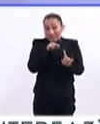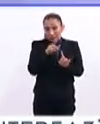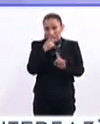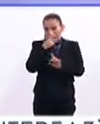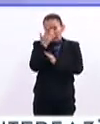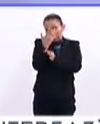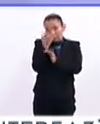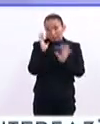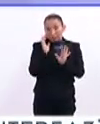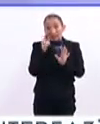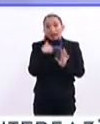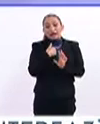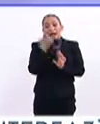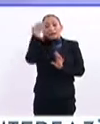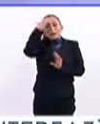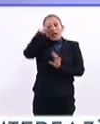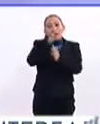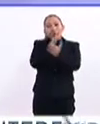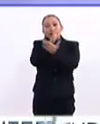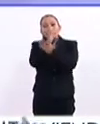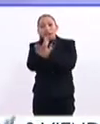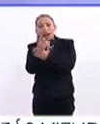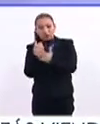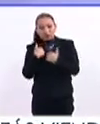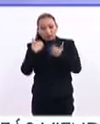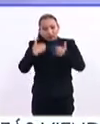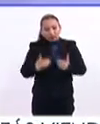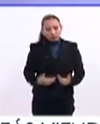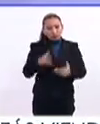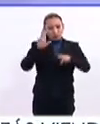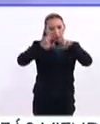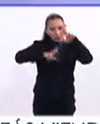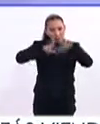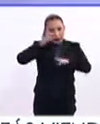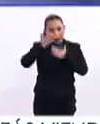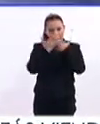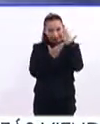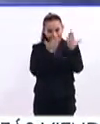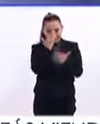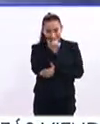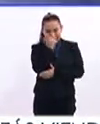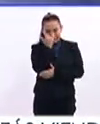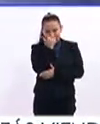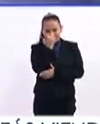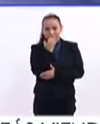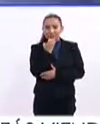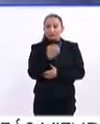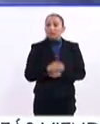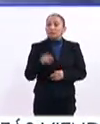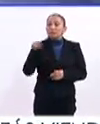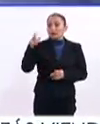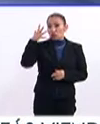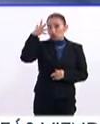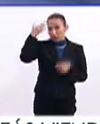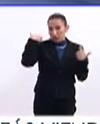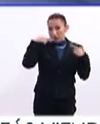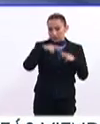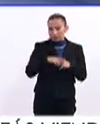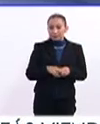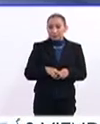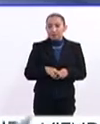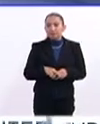bueno, tú ya lo dijiste, tener esta experiencia, tú como normalista, como estudiante de una escuela normal, futura maestra,